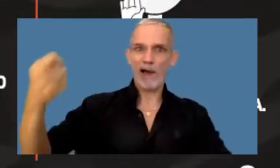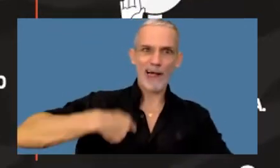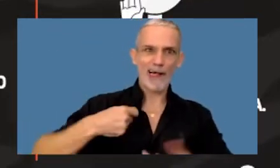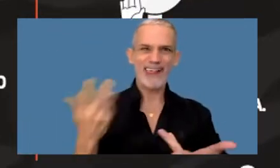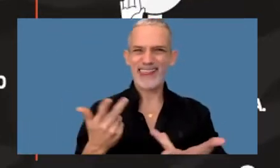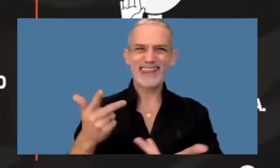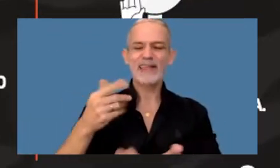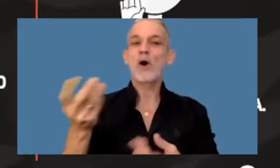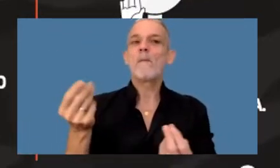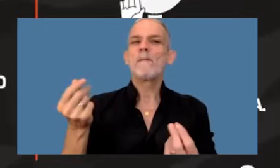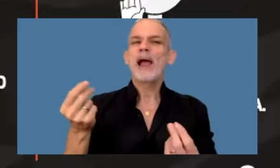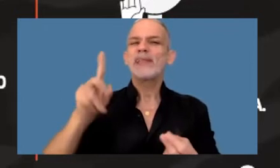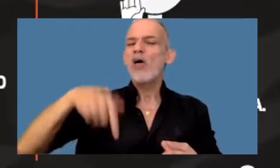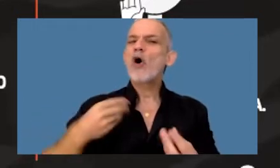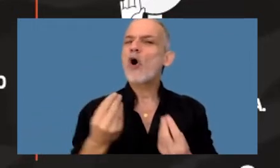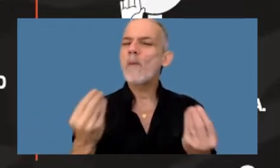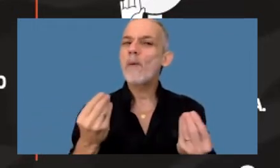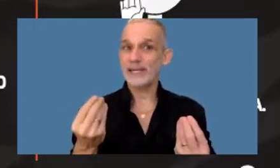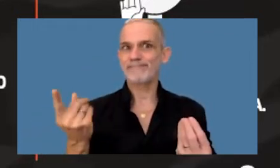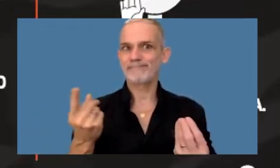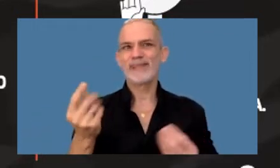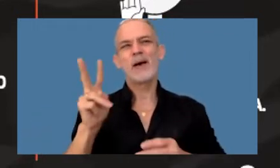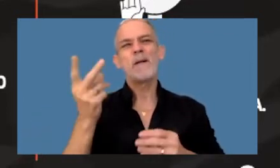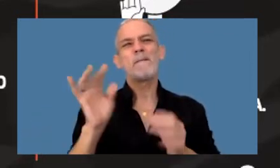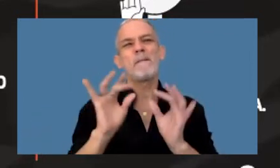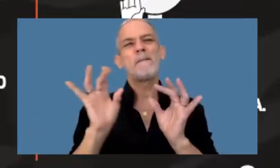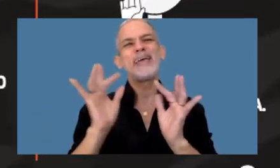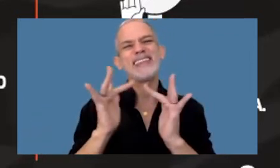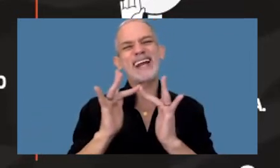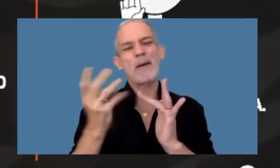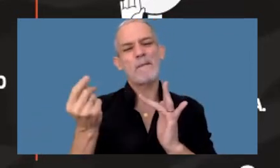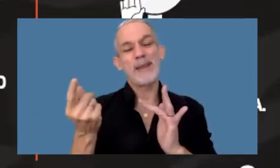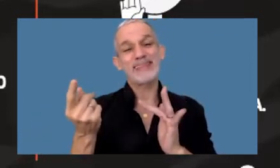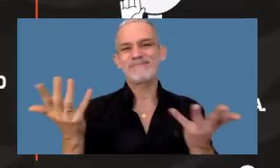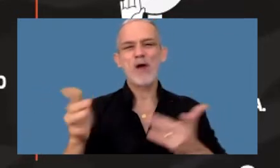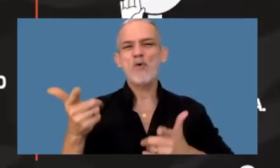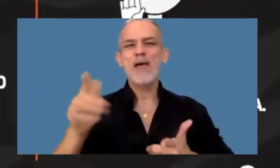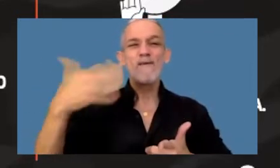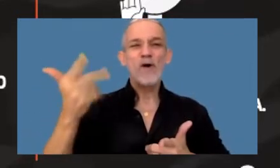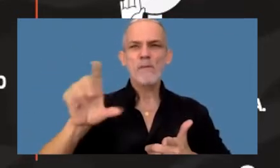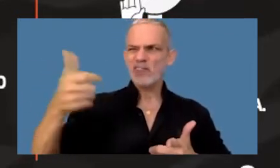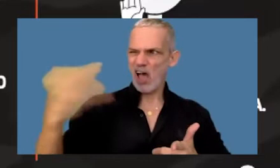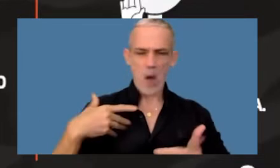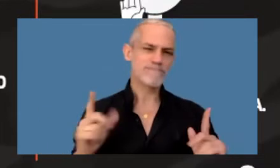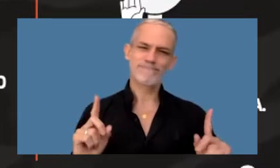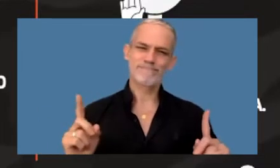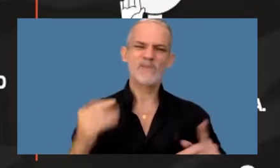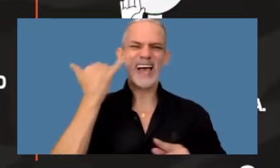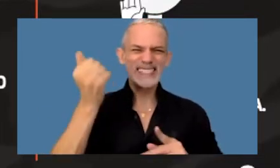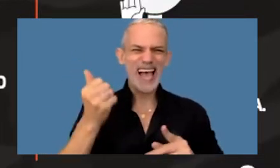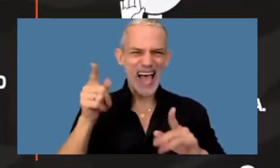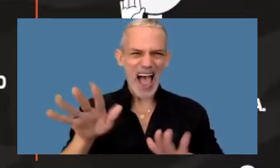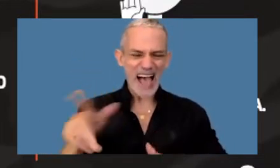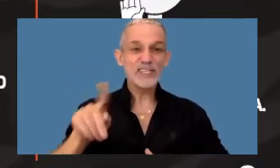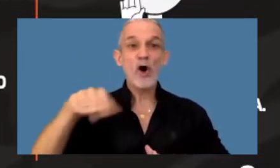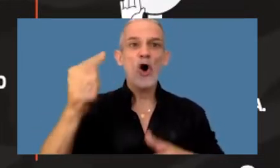compensación o de financiación son los criptoactivos no existe otra manera ya casi no se usan más